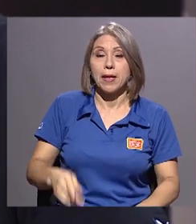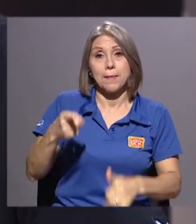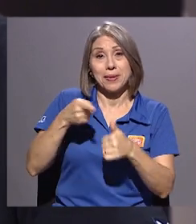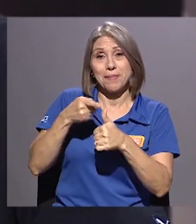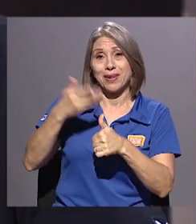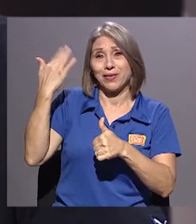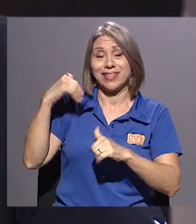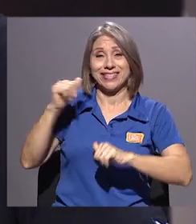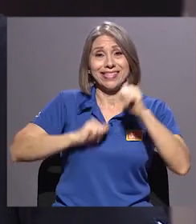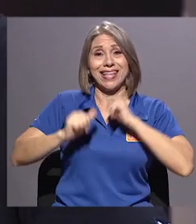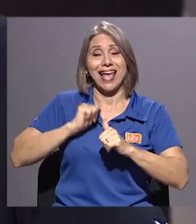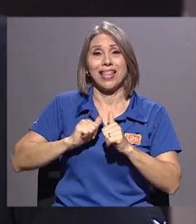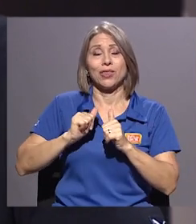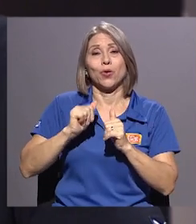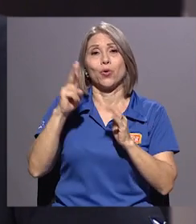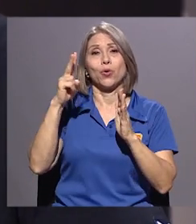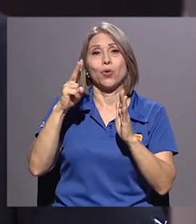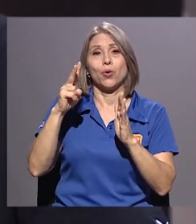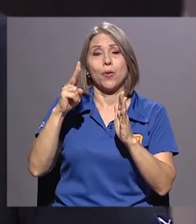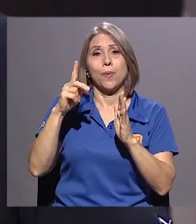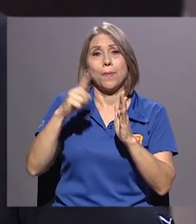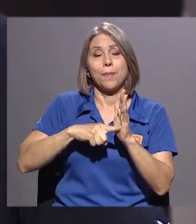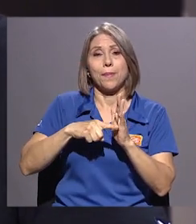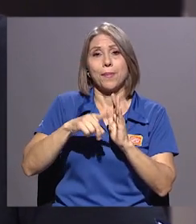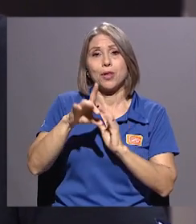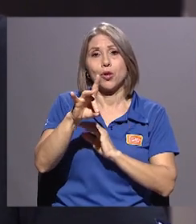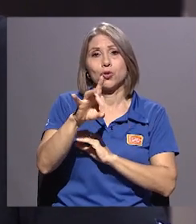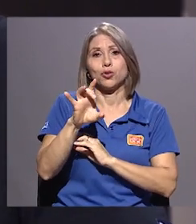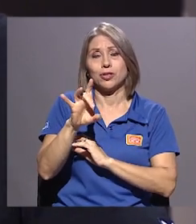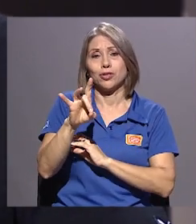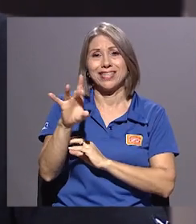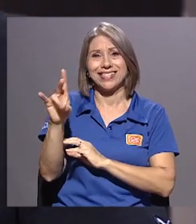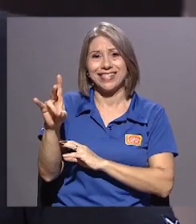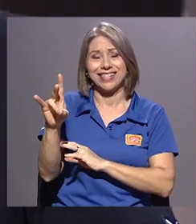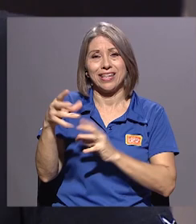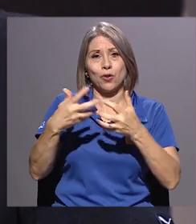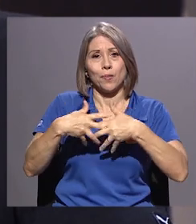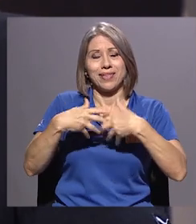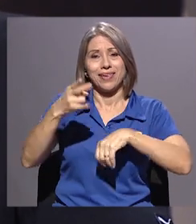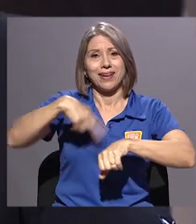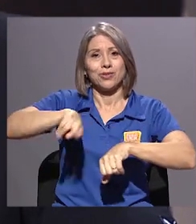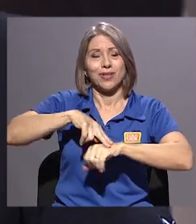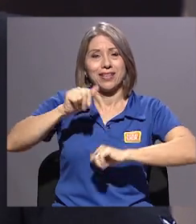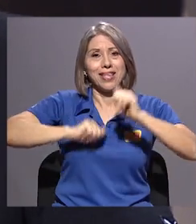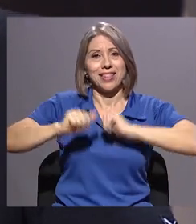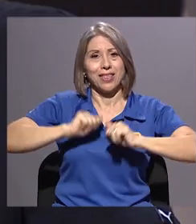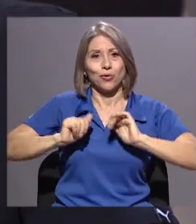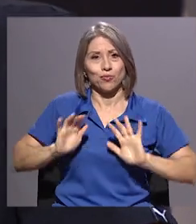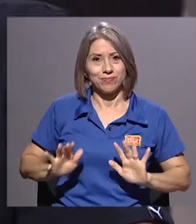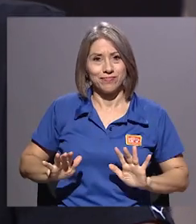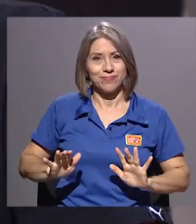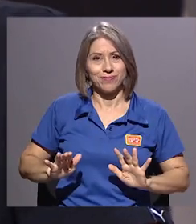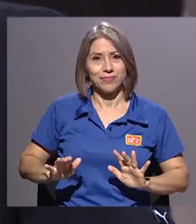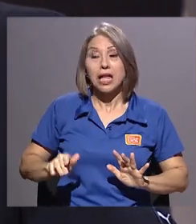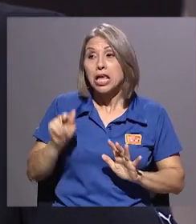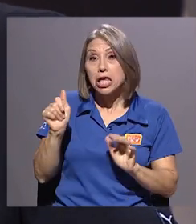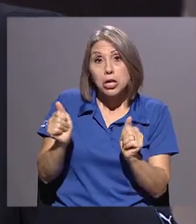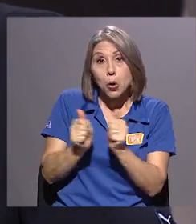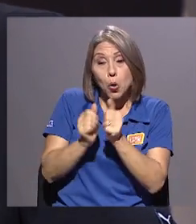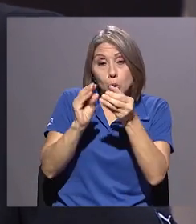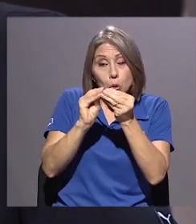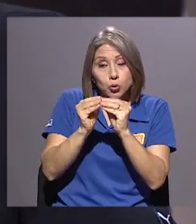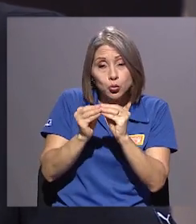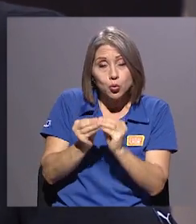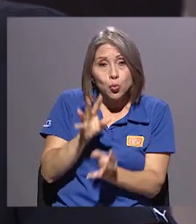en el Teatro de 1887 de la Compañía Nacional de Teatro y según los números que maneja la dirección de la